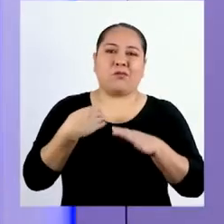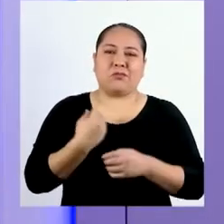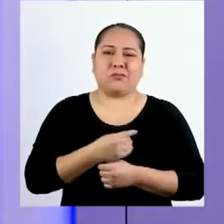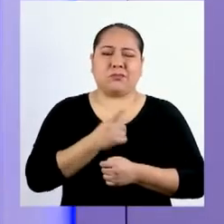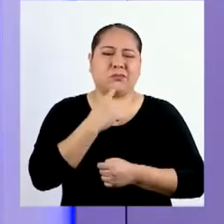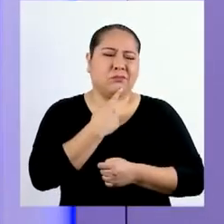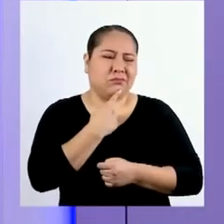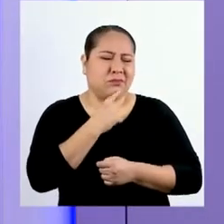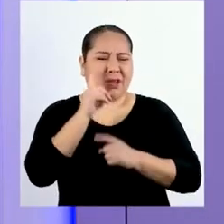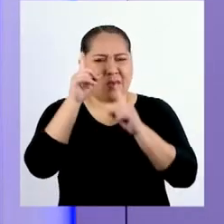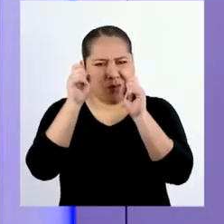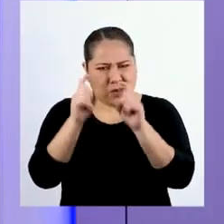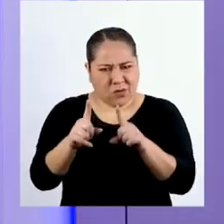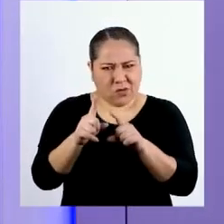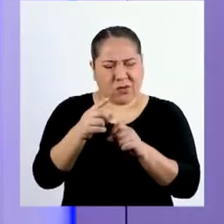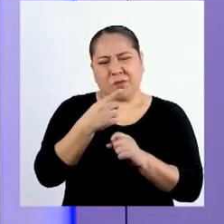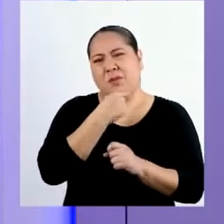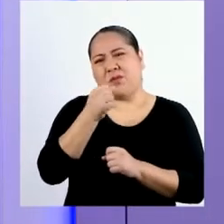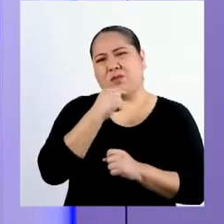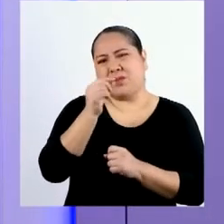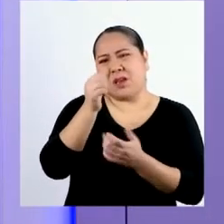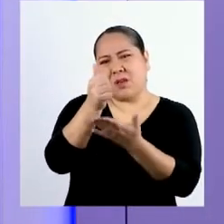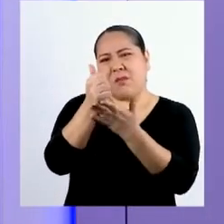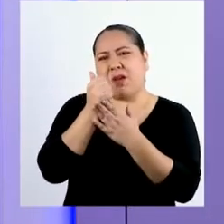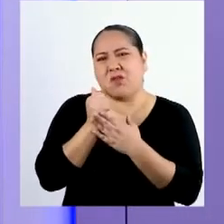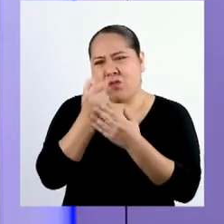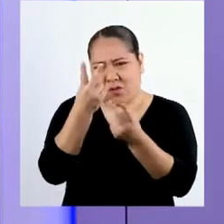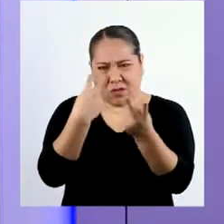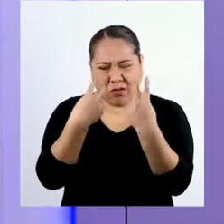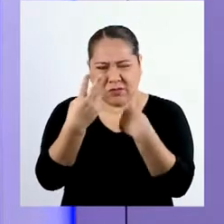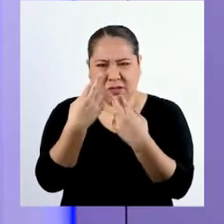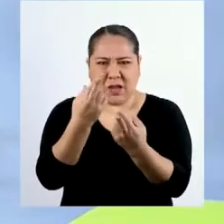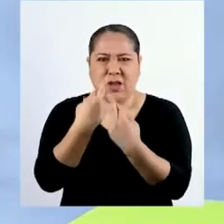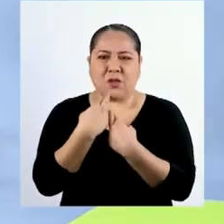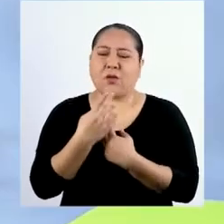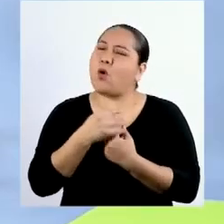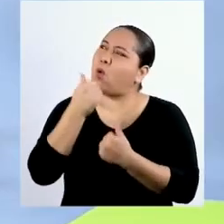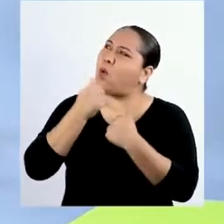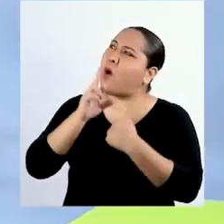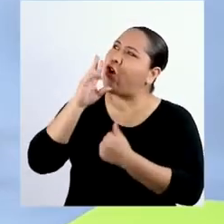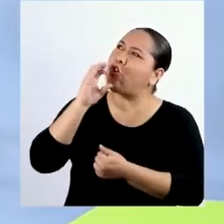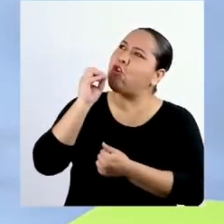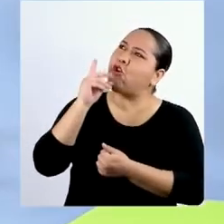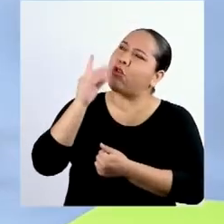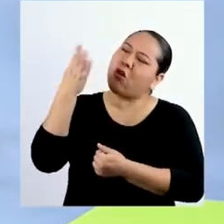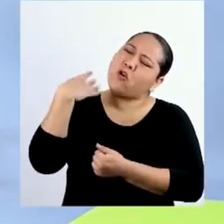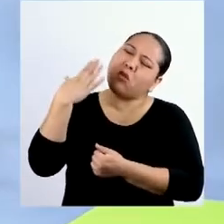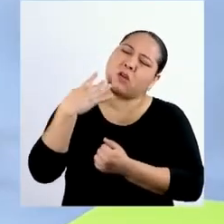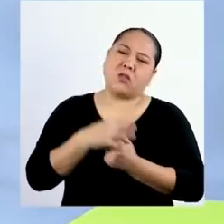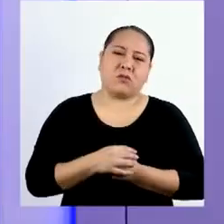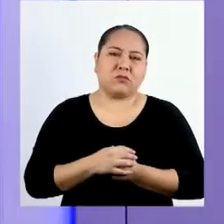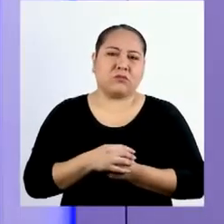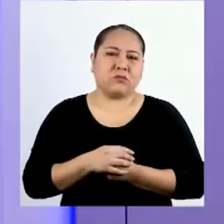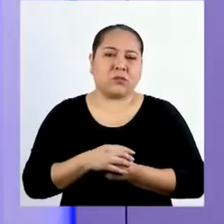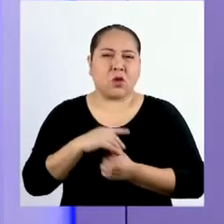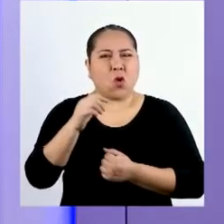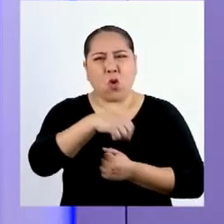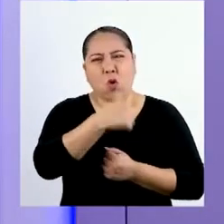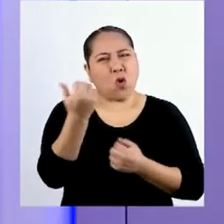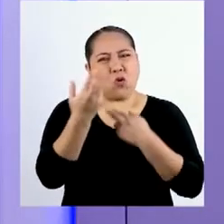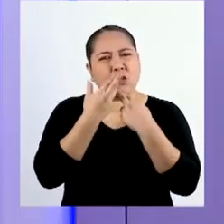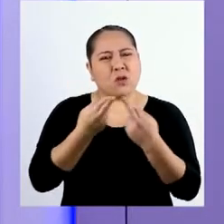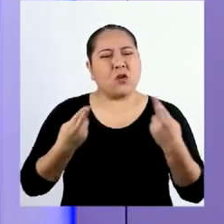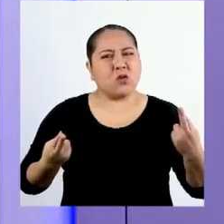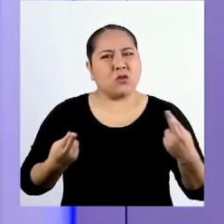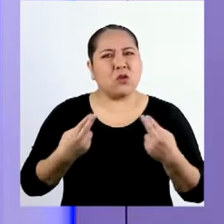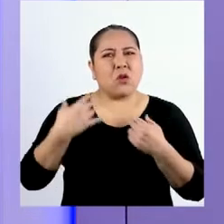Yo tengo una pregunta que me encantaría que me ayuden a resolver. ¿Cuál, Rodrigo? Cuéntanos. ¿Qué otros